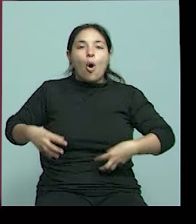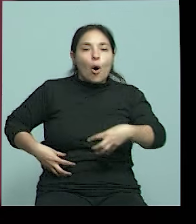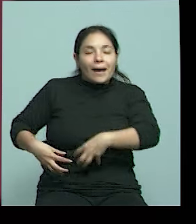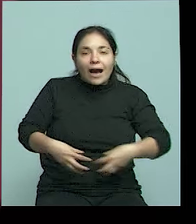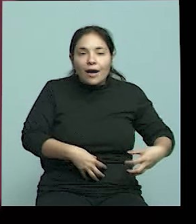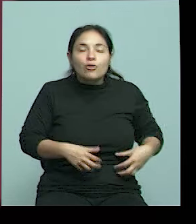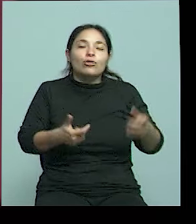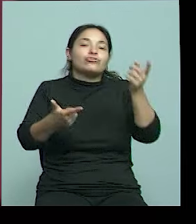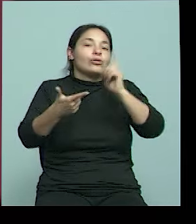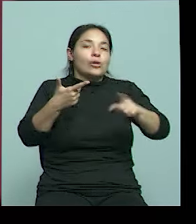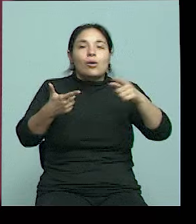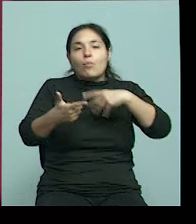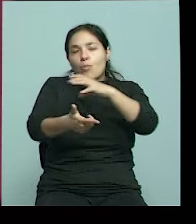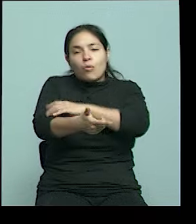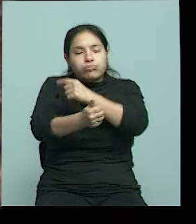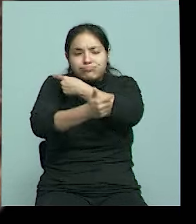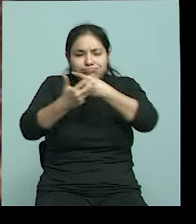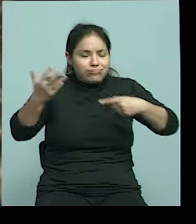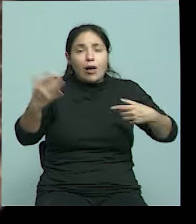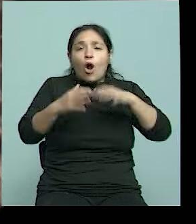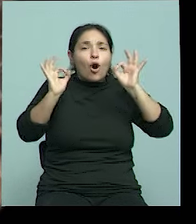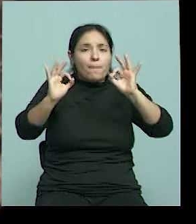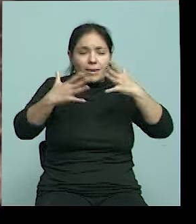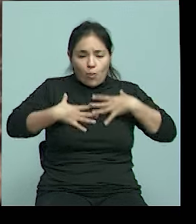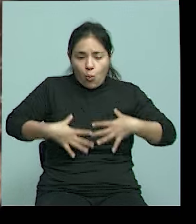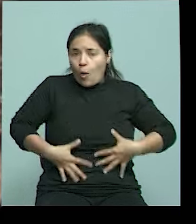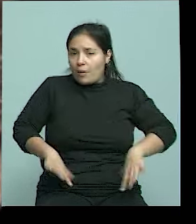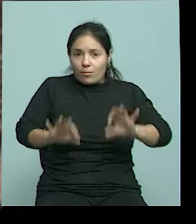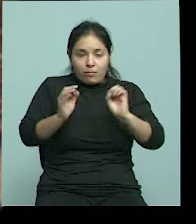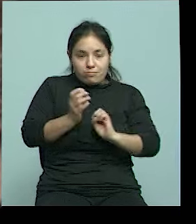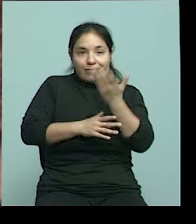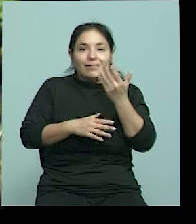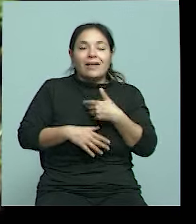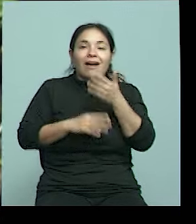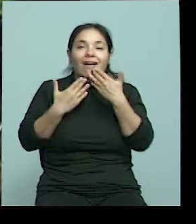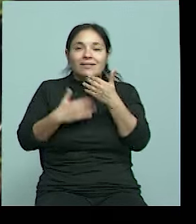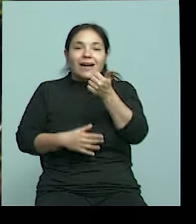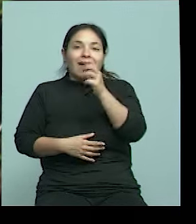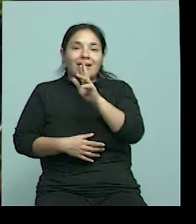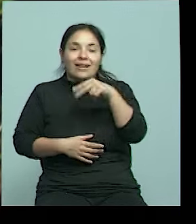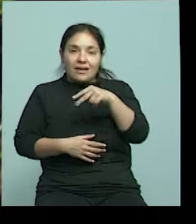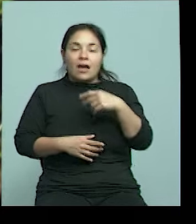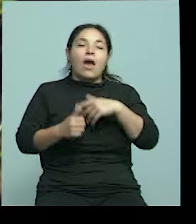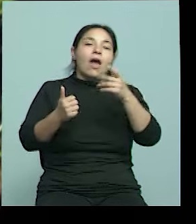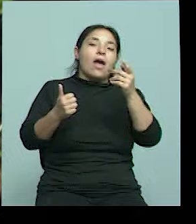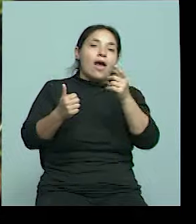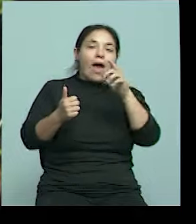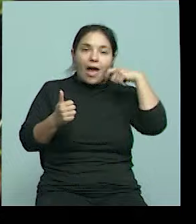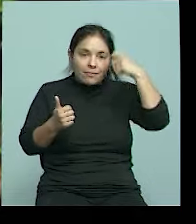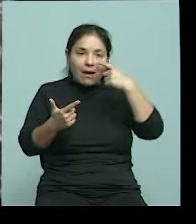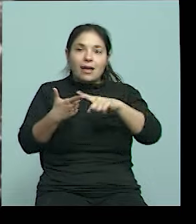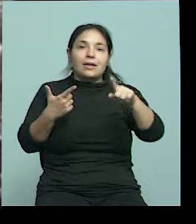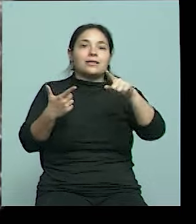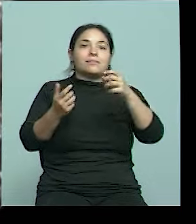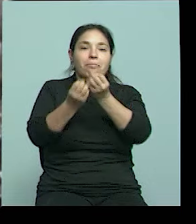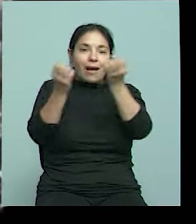todo lo que forma a un nuevo ser, tanto, además, hablando de animales, vegetales, humanos,